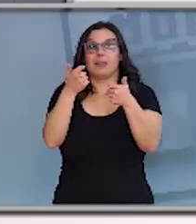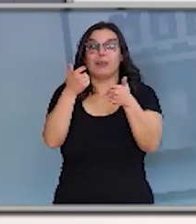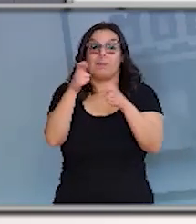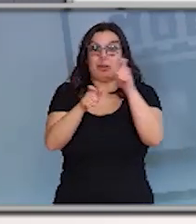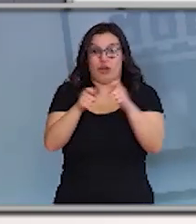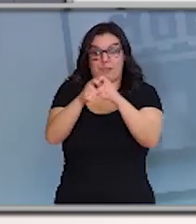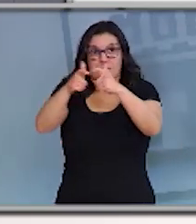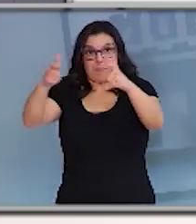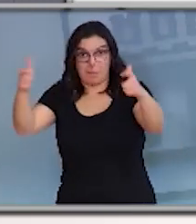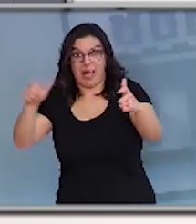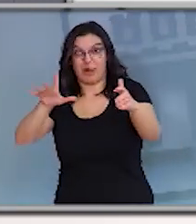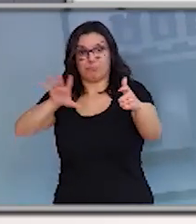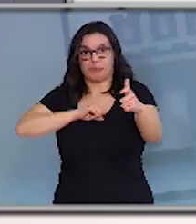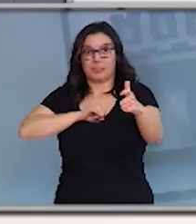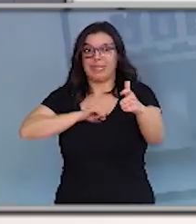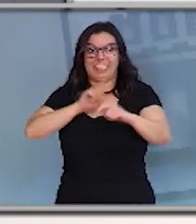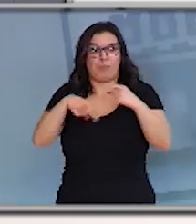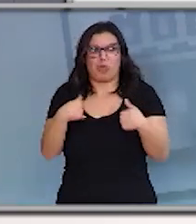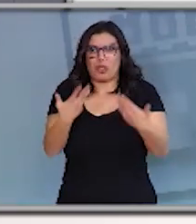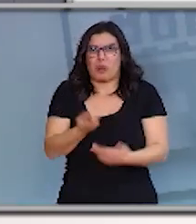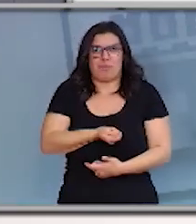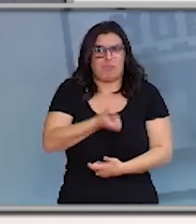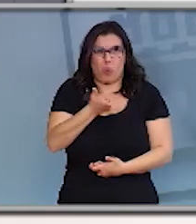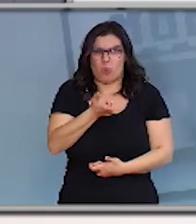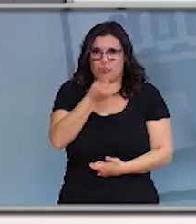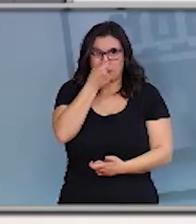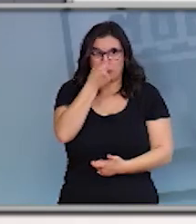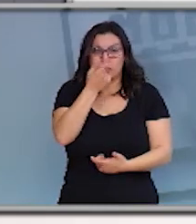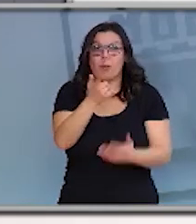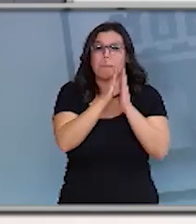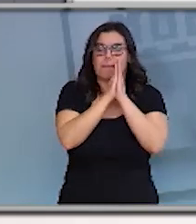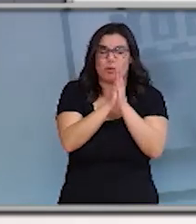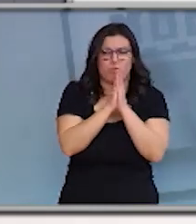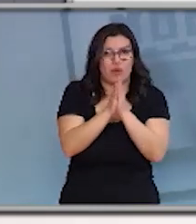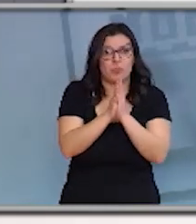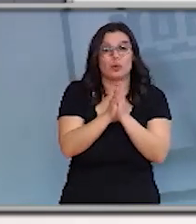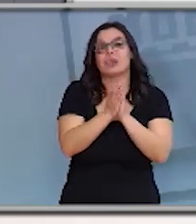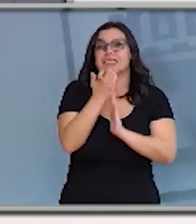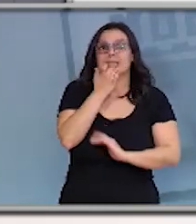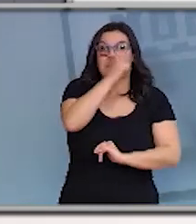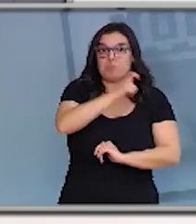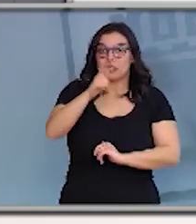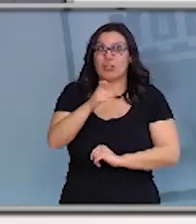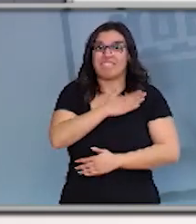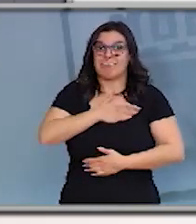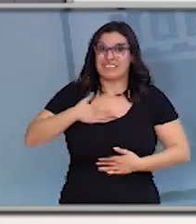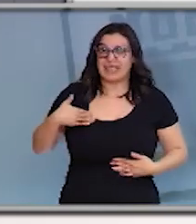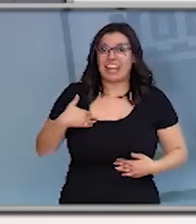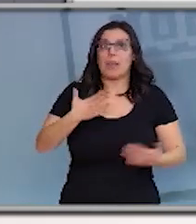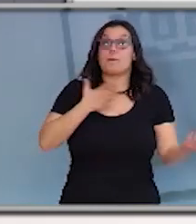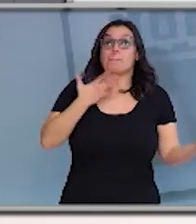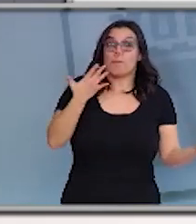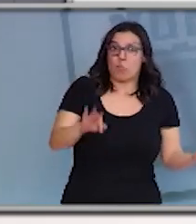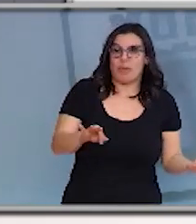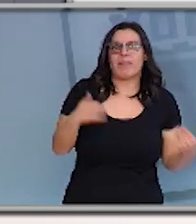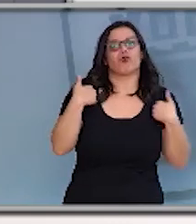infectadas vamos a limitar mucho las donaciones por lo tanto por favor aquellas personas que quieran y puedan